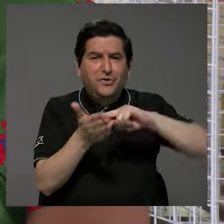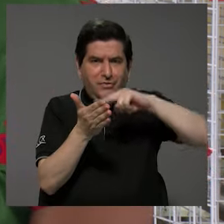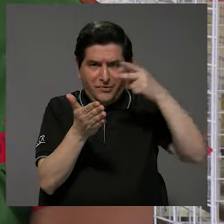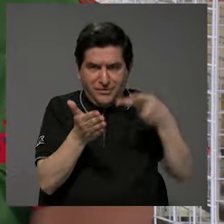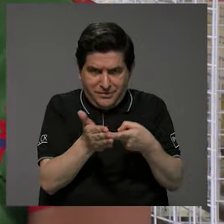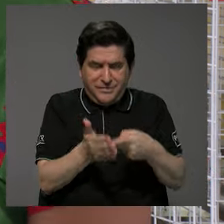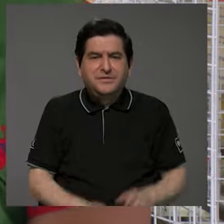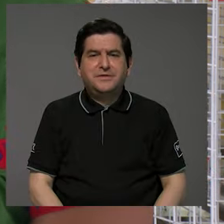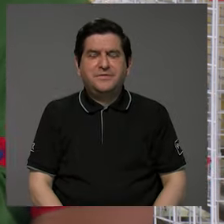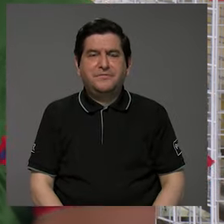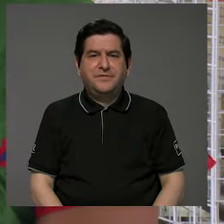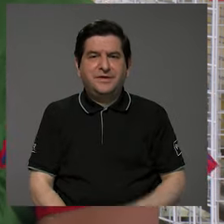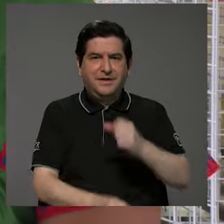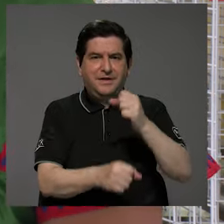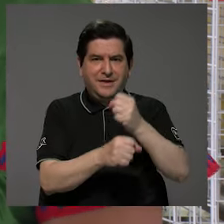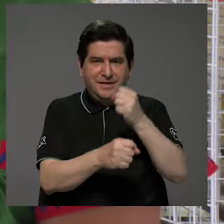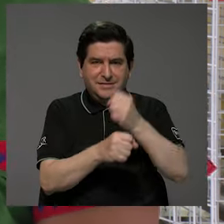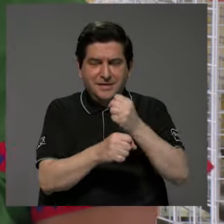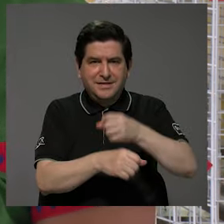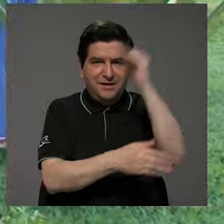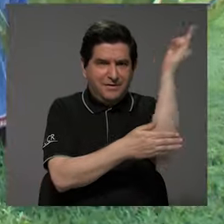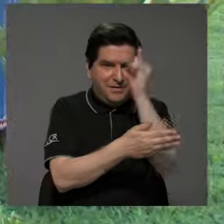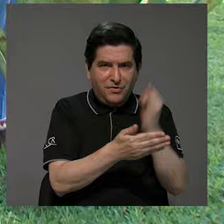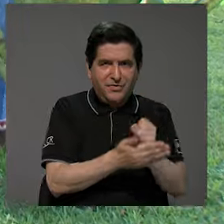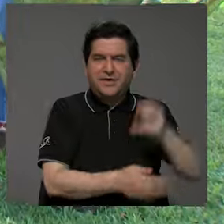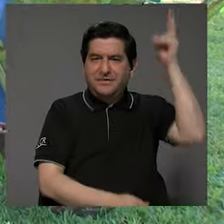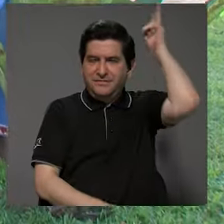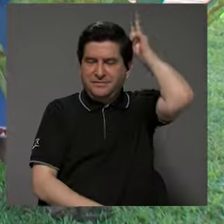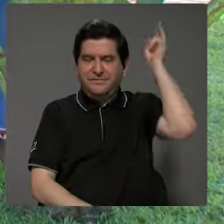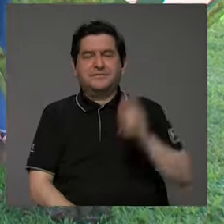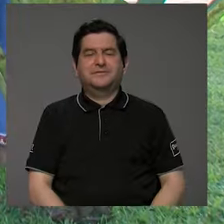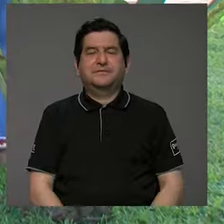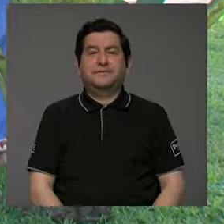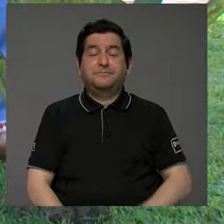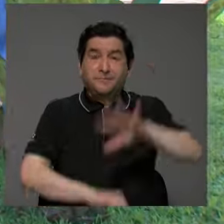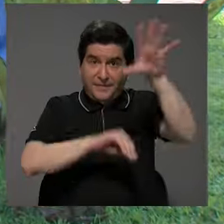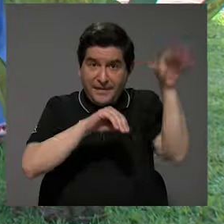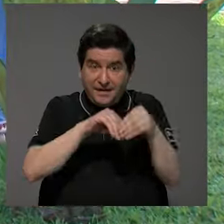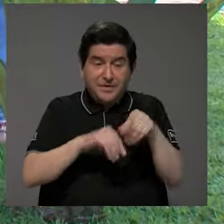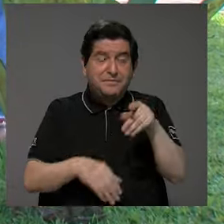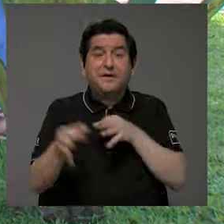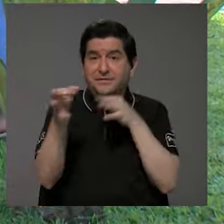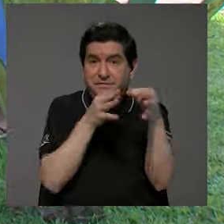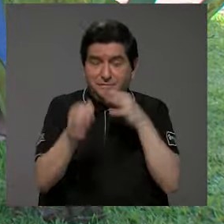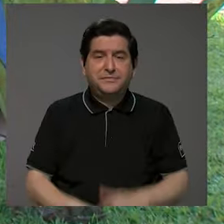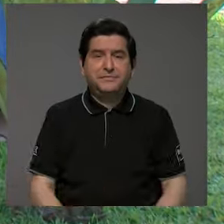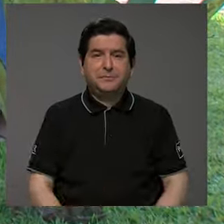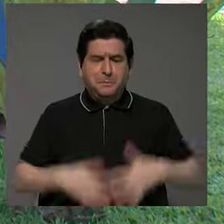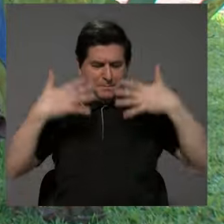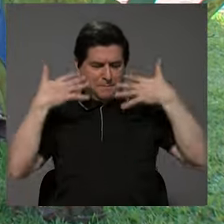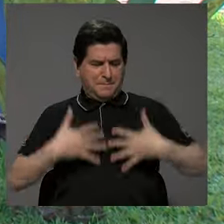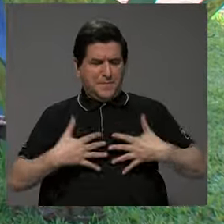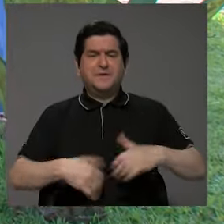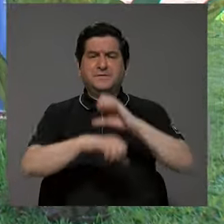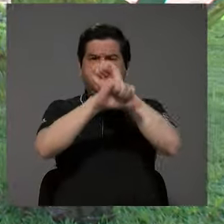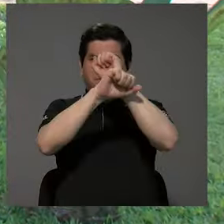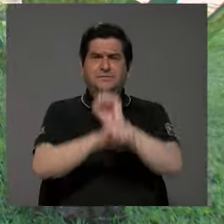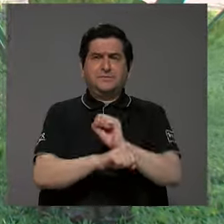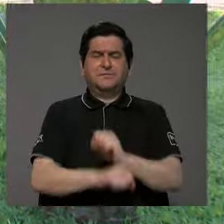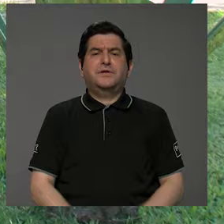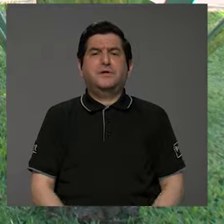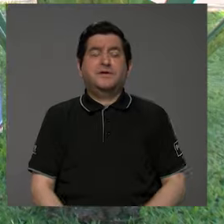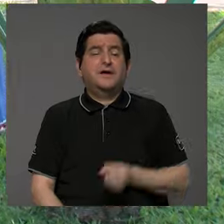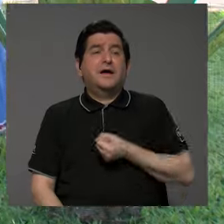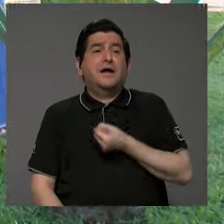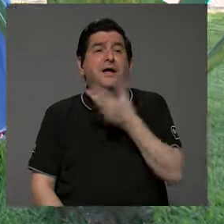artesanía indígena. Además, ella explicó que los vestidos tradicionales son una de